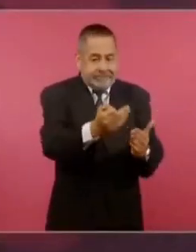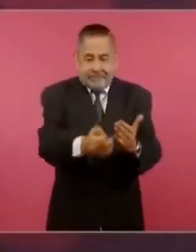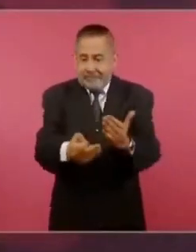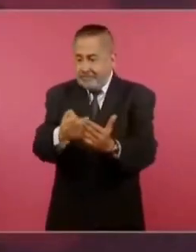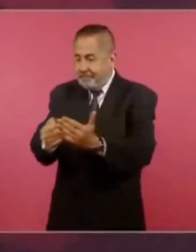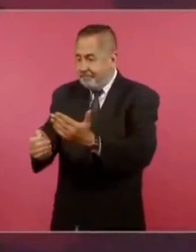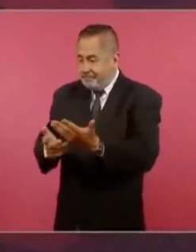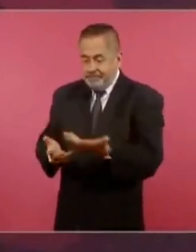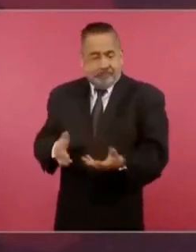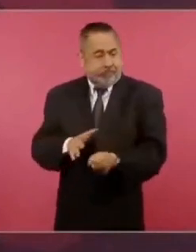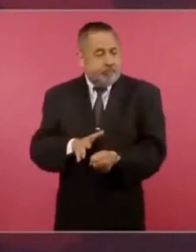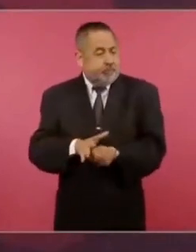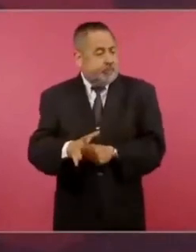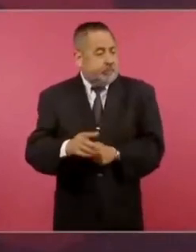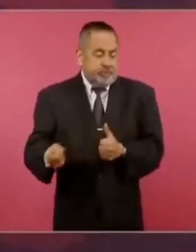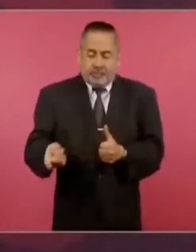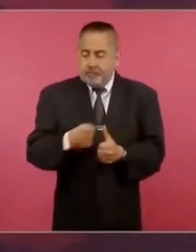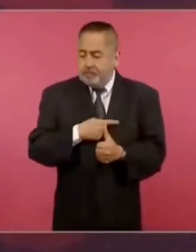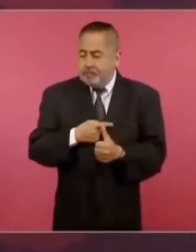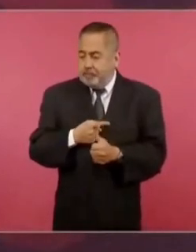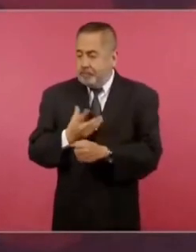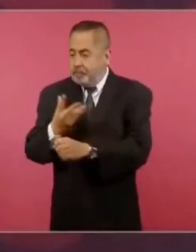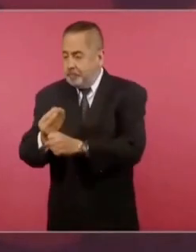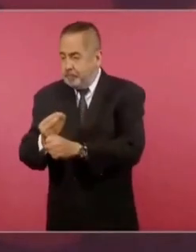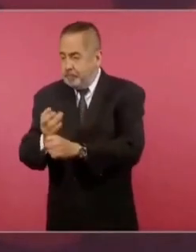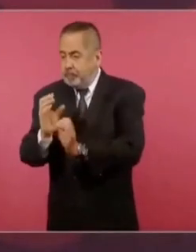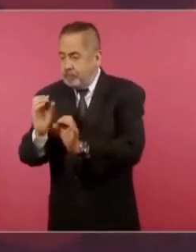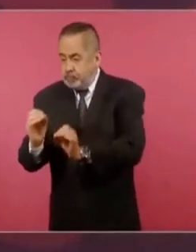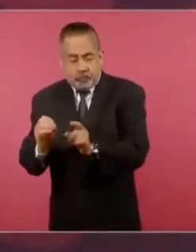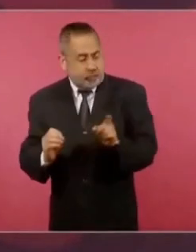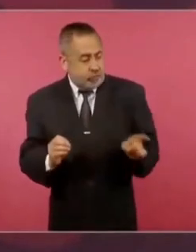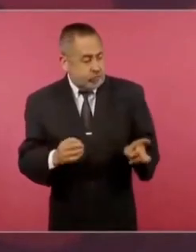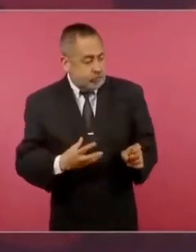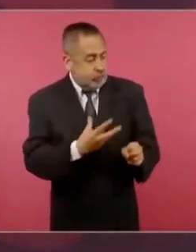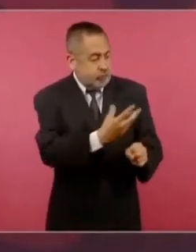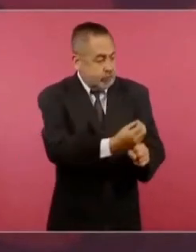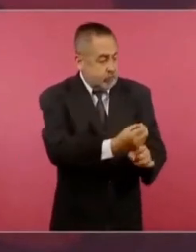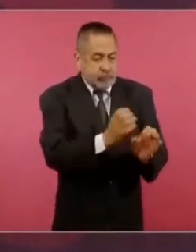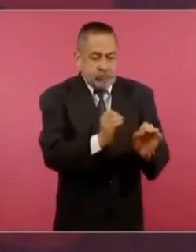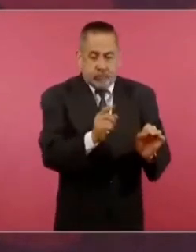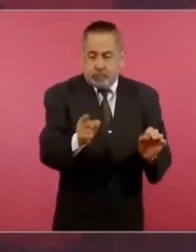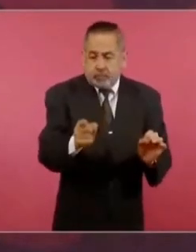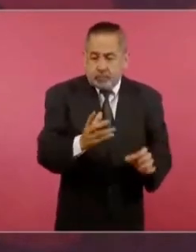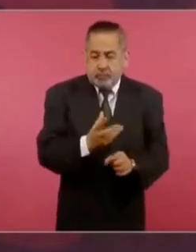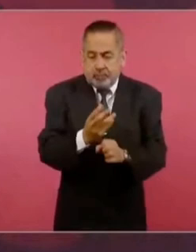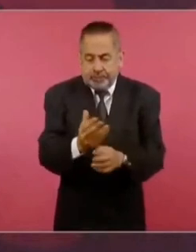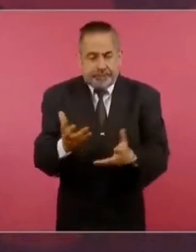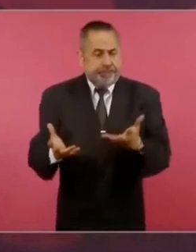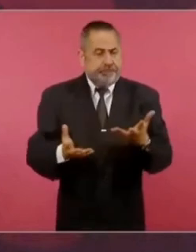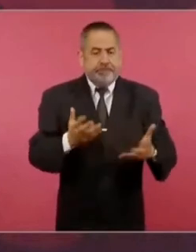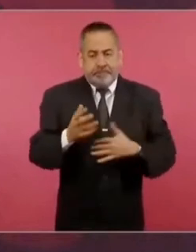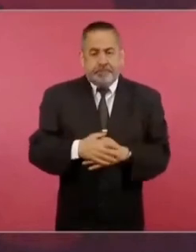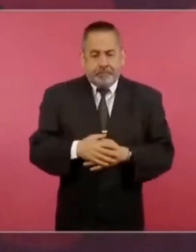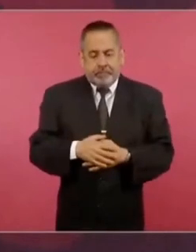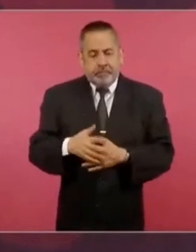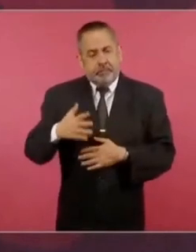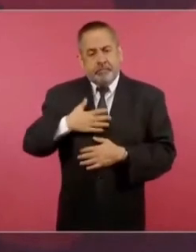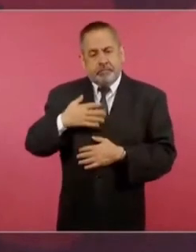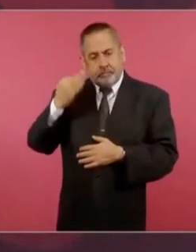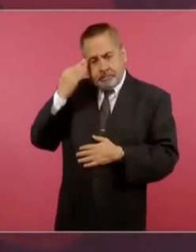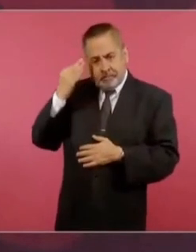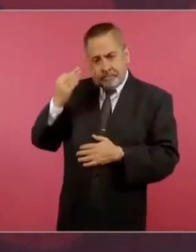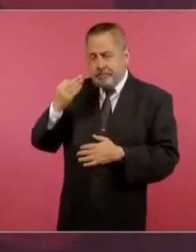qué podíamos hacer en una primera etapa